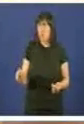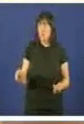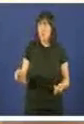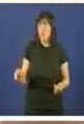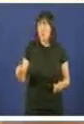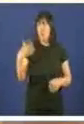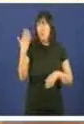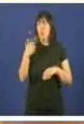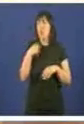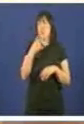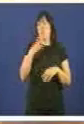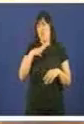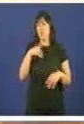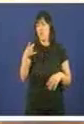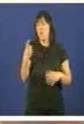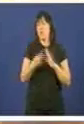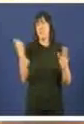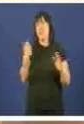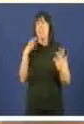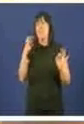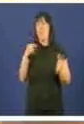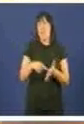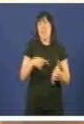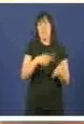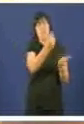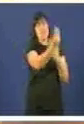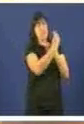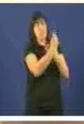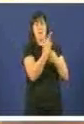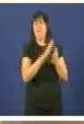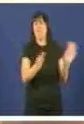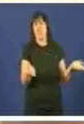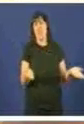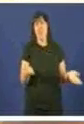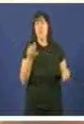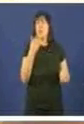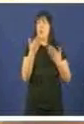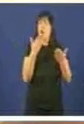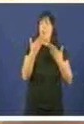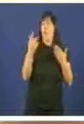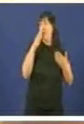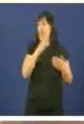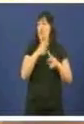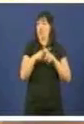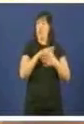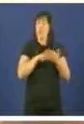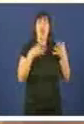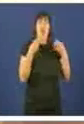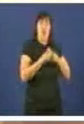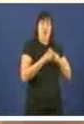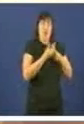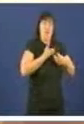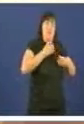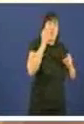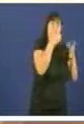en prazo a que retire estes requerimentos, a que negocien a xunta de Galiza cos concellos, no xeo do consorcio, no xeo da